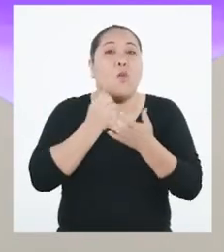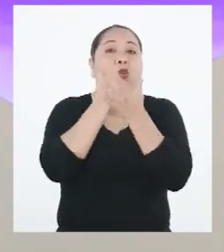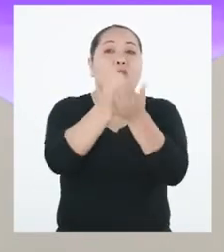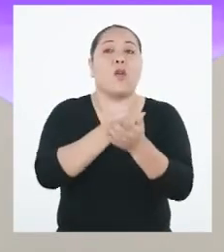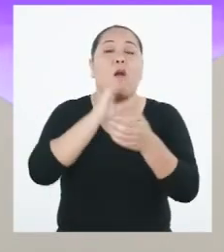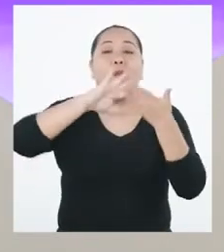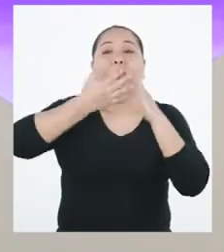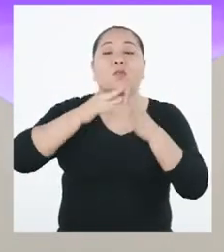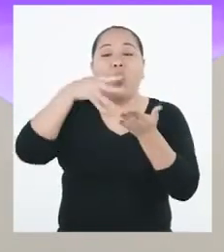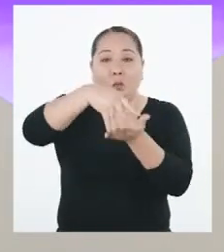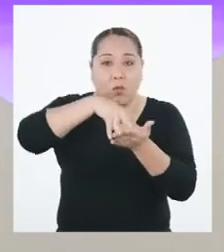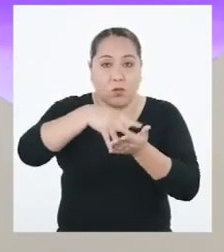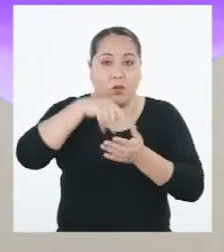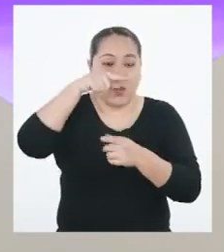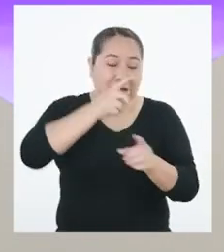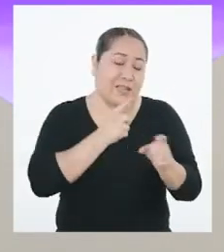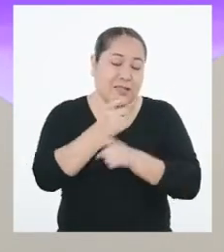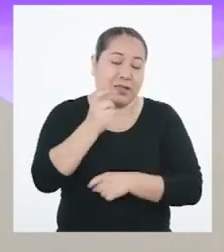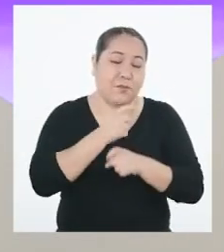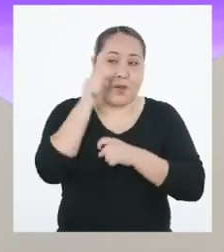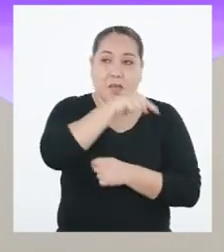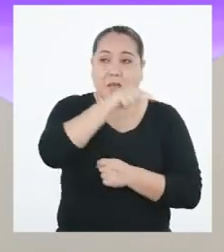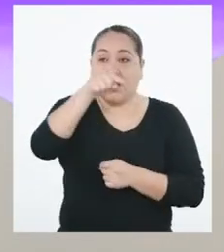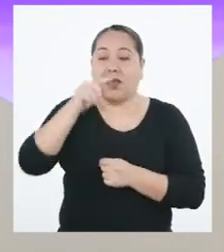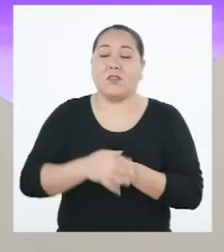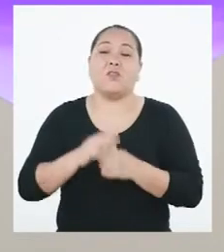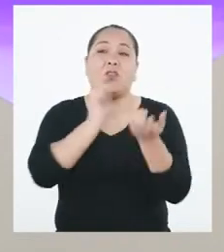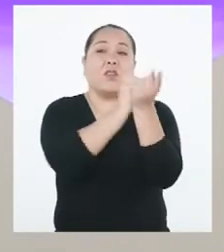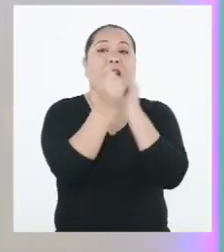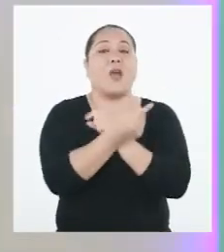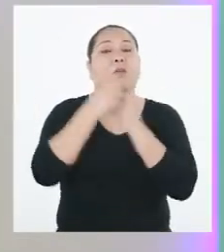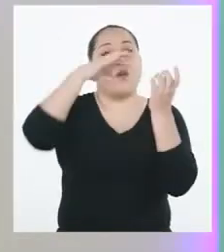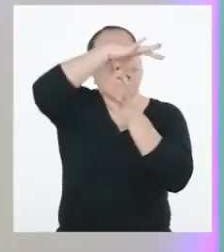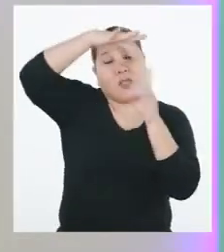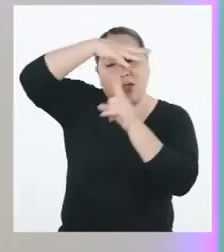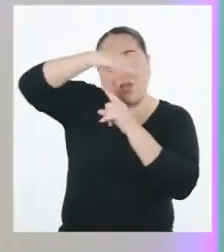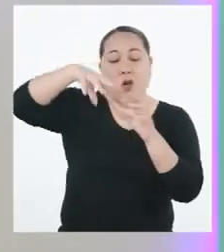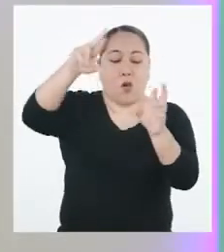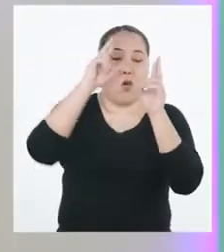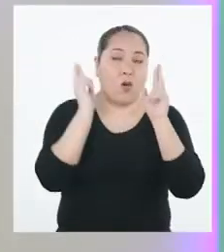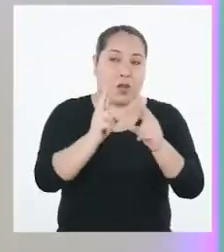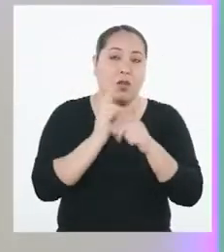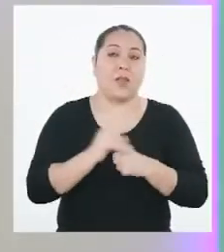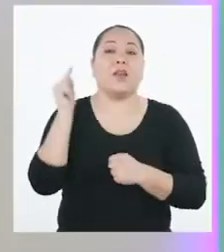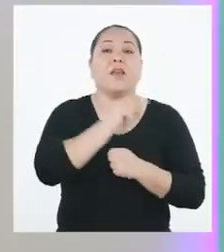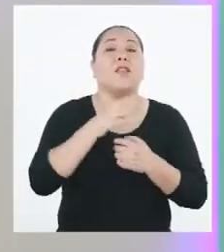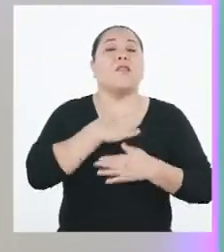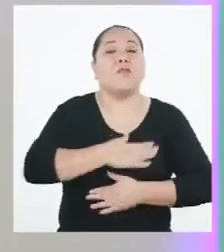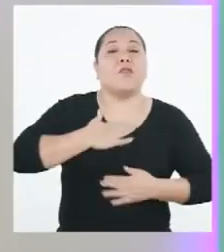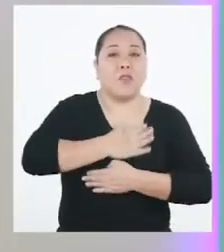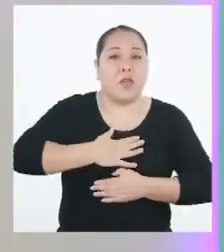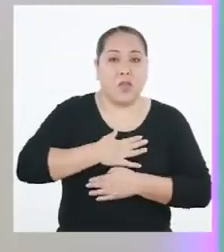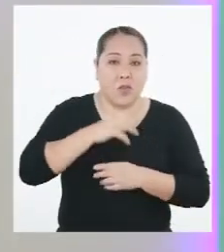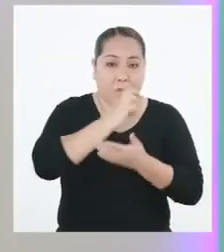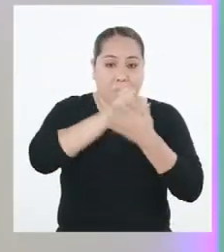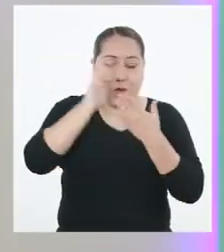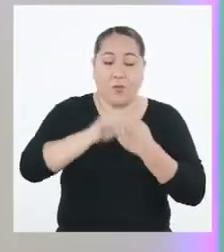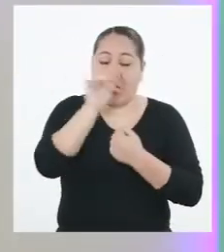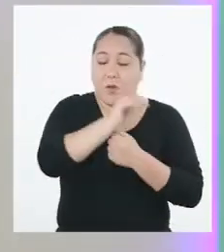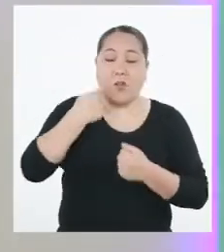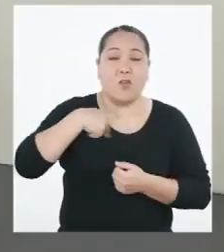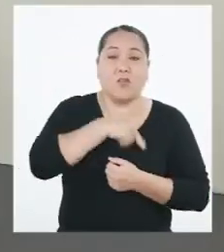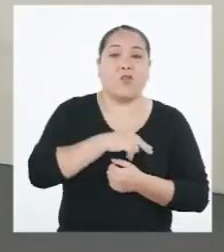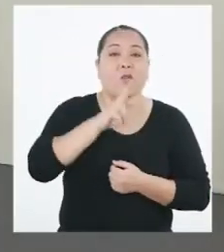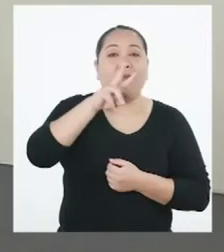poblaciones más vulnerables afectadas por estos fenómenos climáticos. Espero que hayan disfrutado tanto el programa como nosotros, Promo